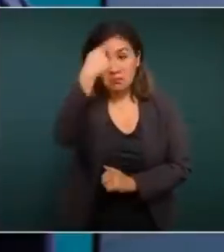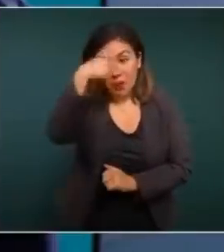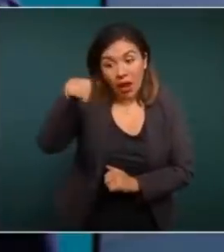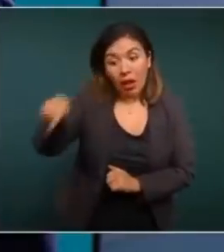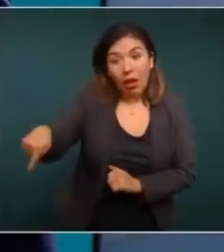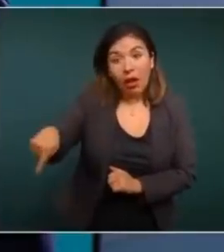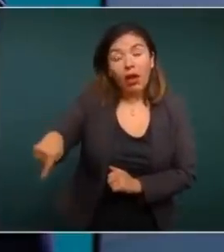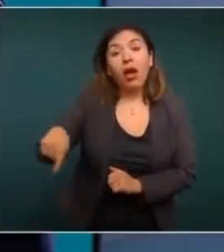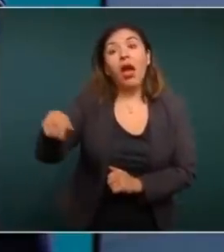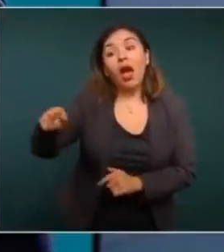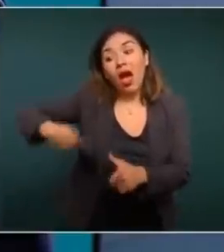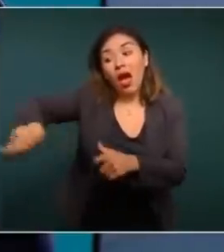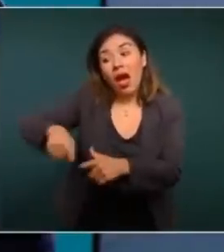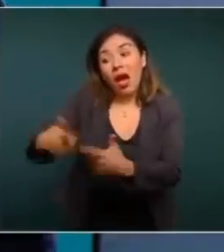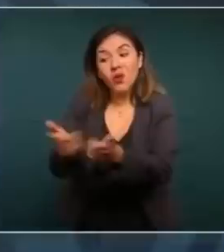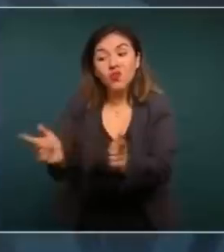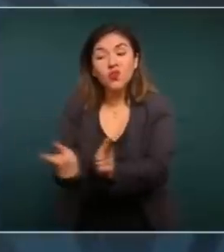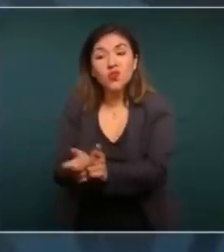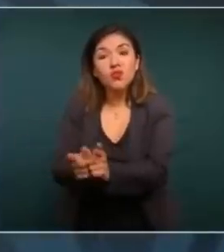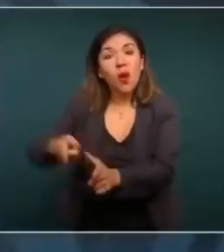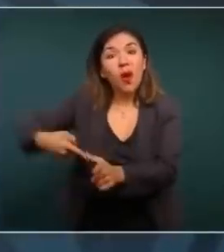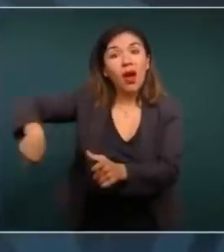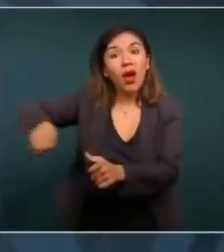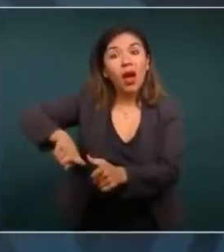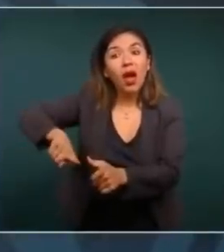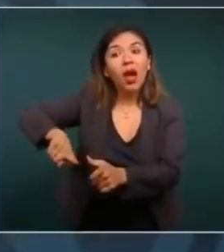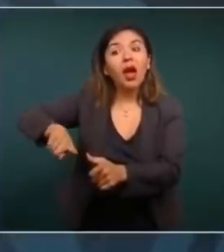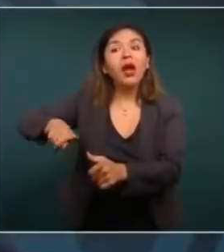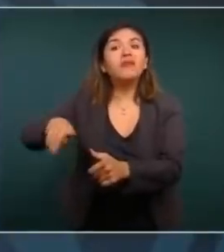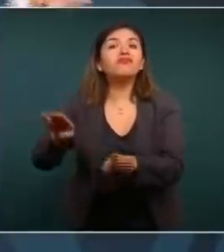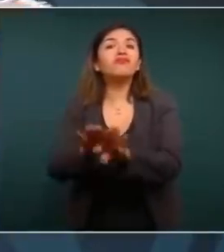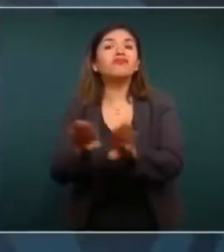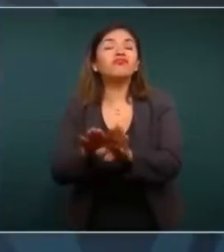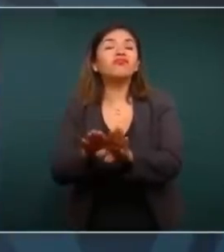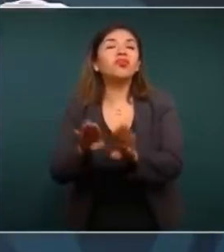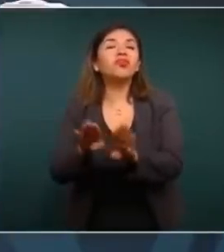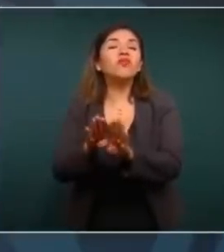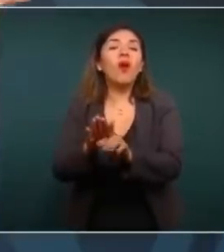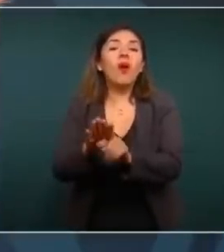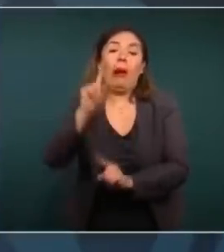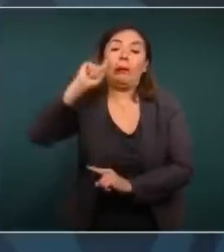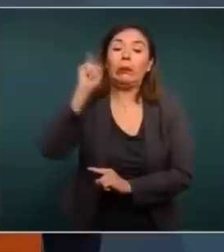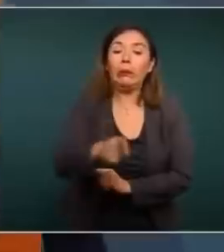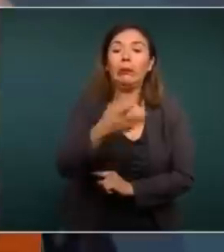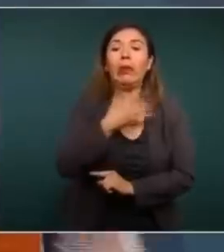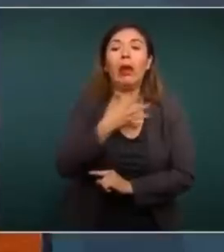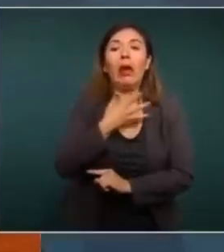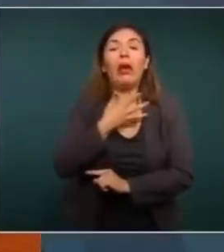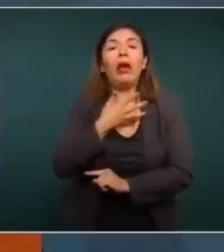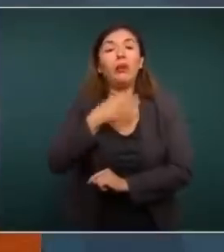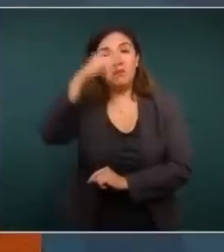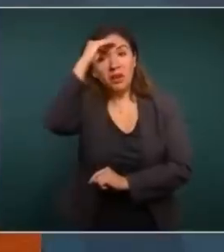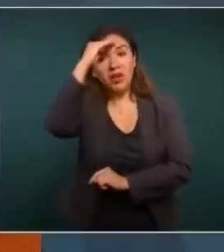nos señalaran de que